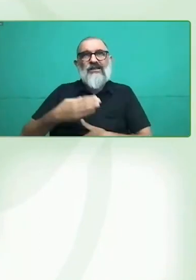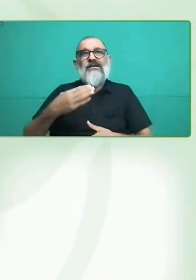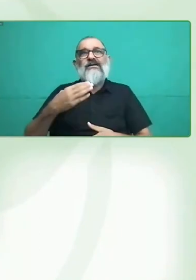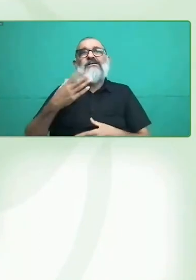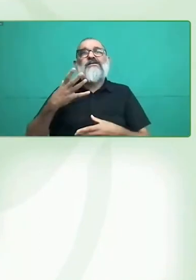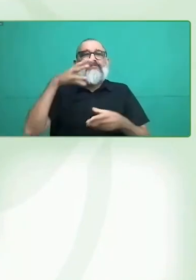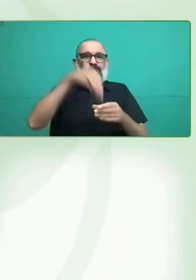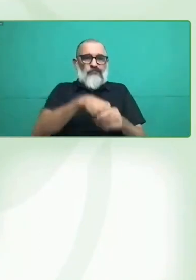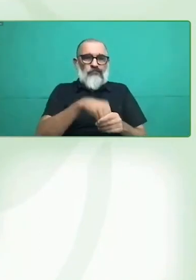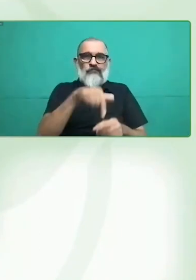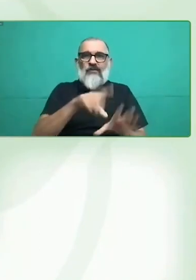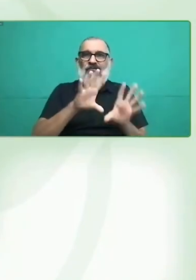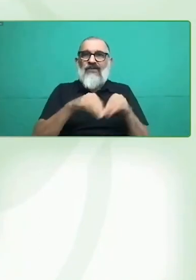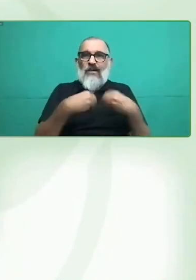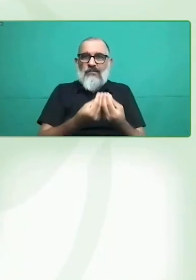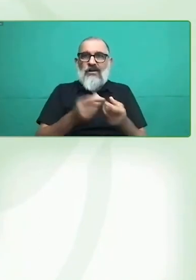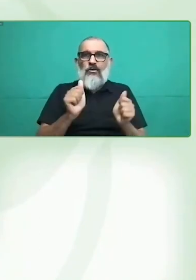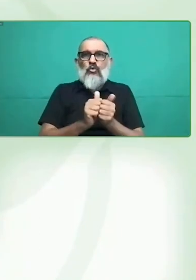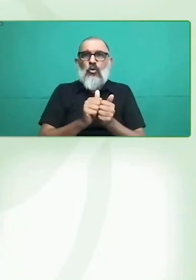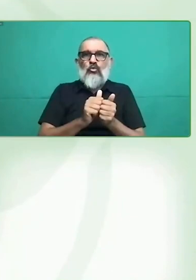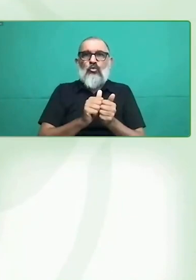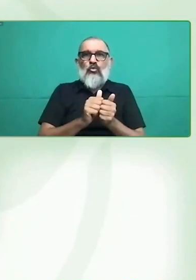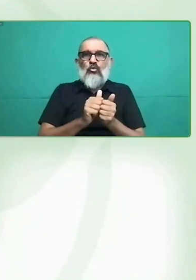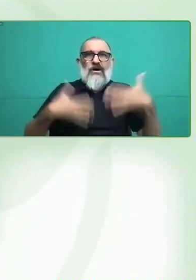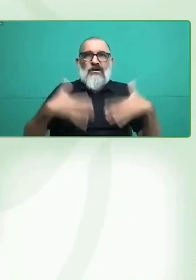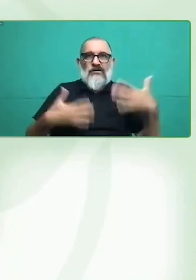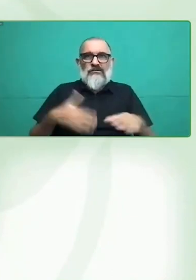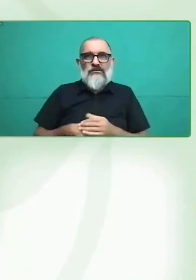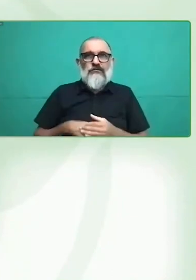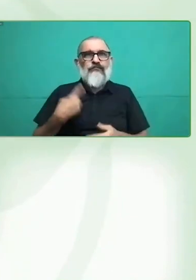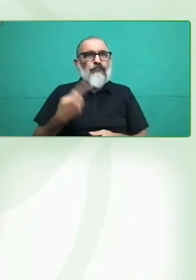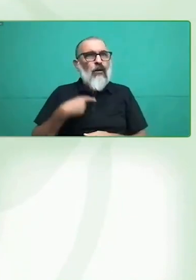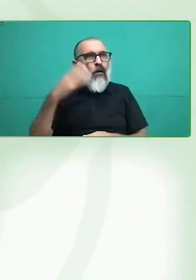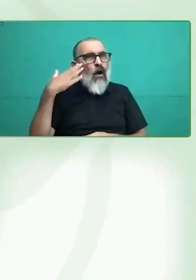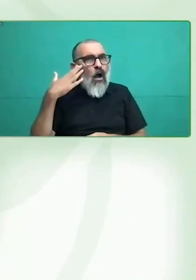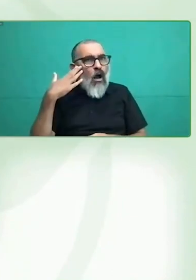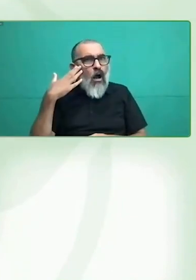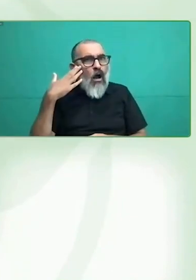otra idea, María Ignacia, que se te ocurra que podamos mencionar.